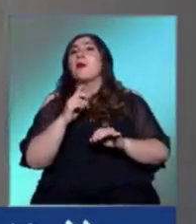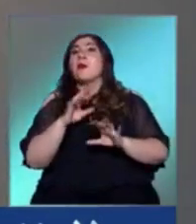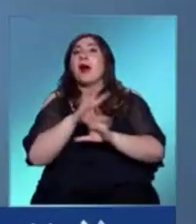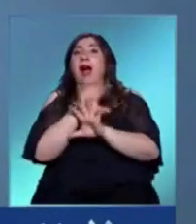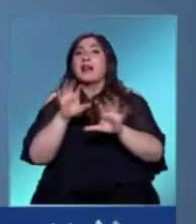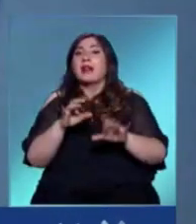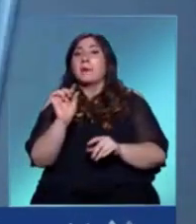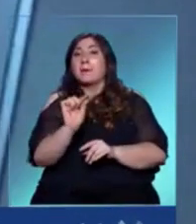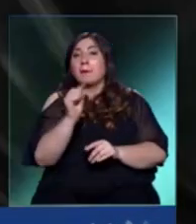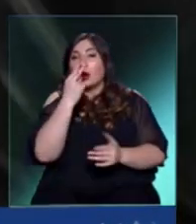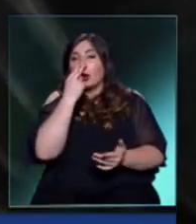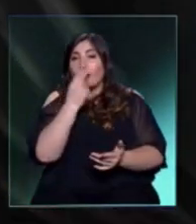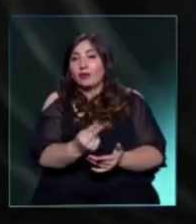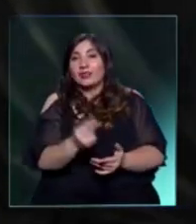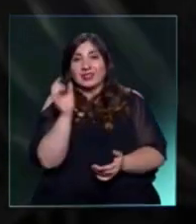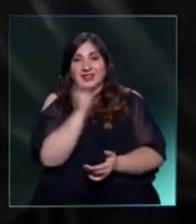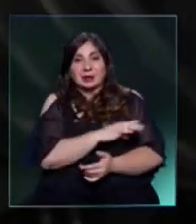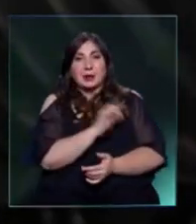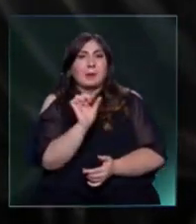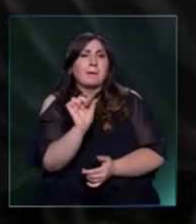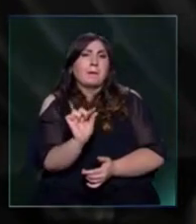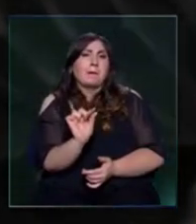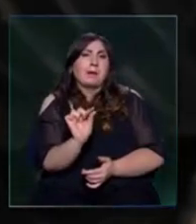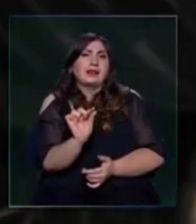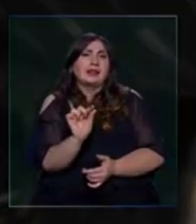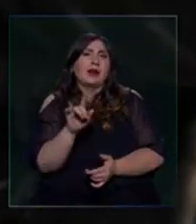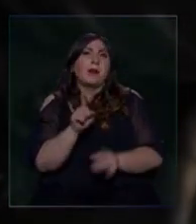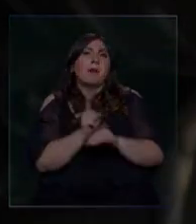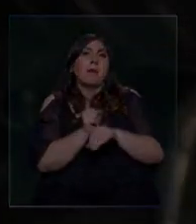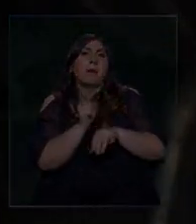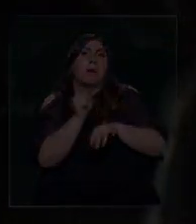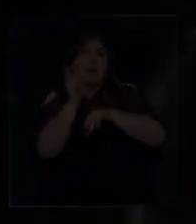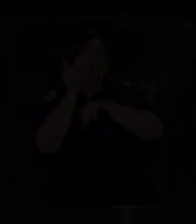poco vista en Chile. Un pedacito del cohete del Saturno 5 que llevó al hombre.